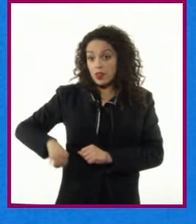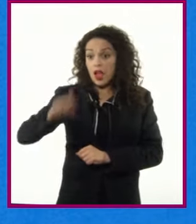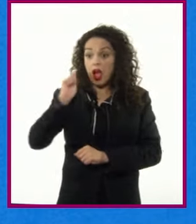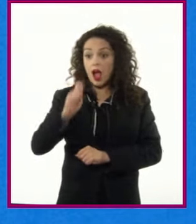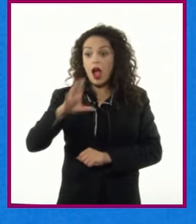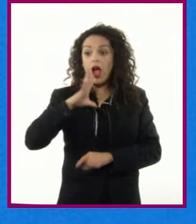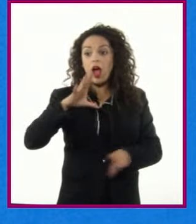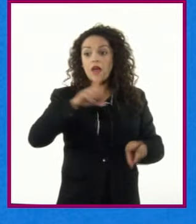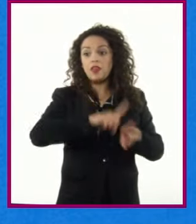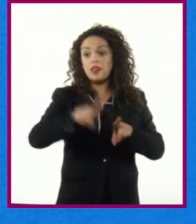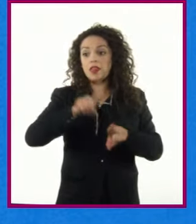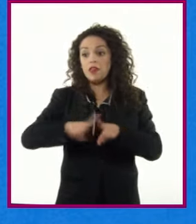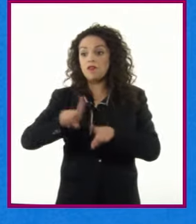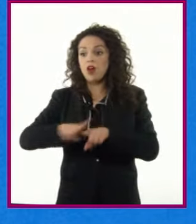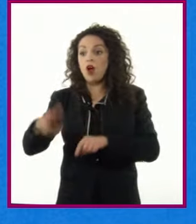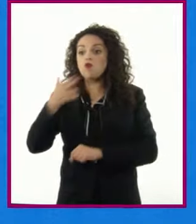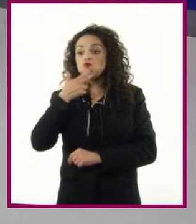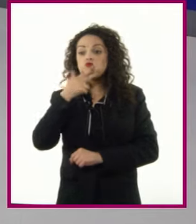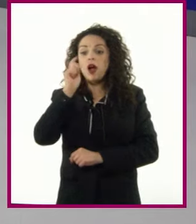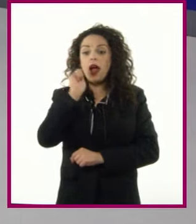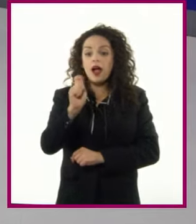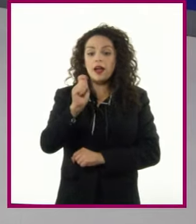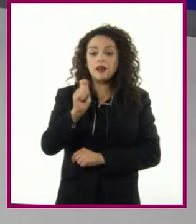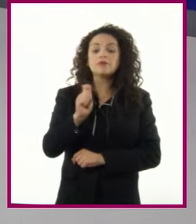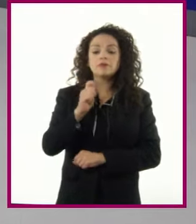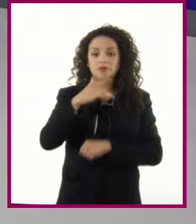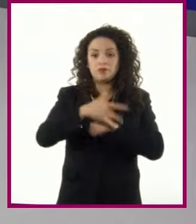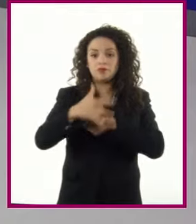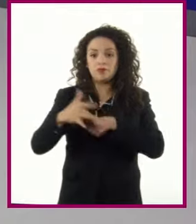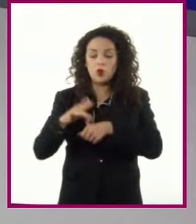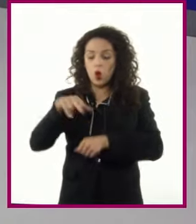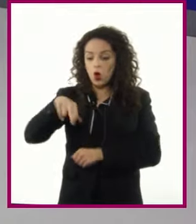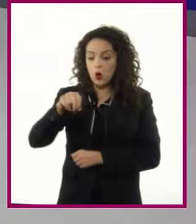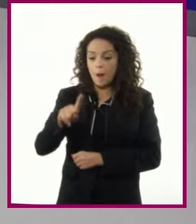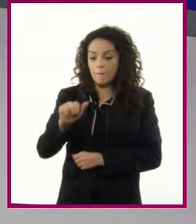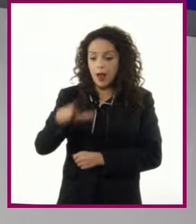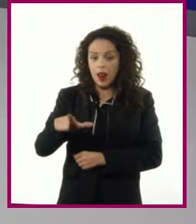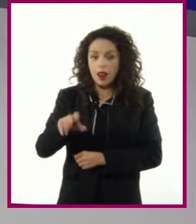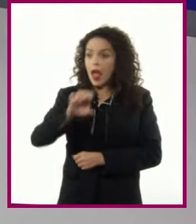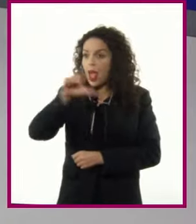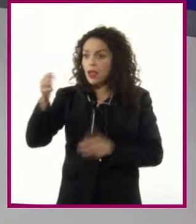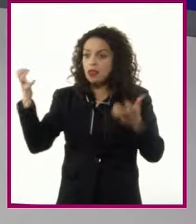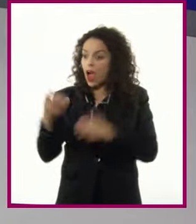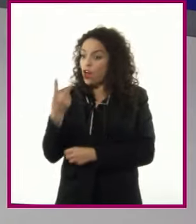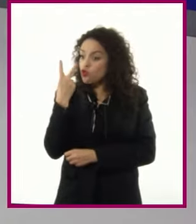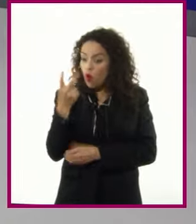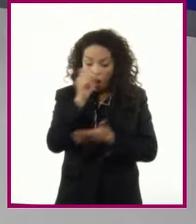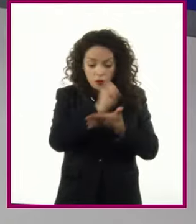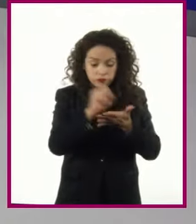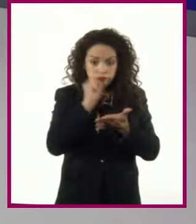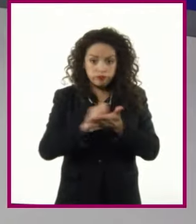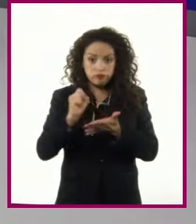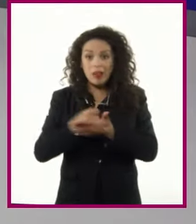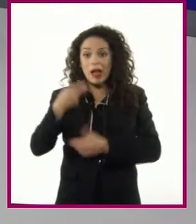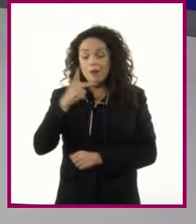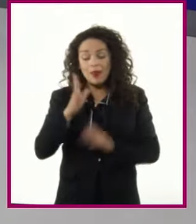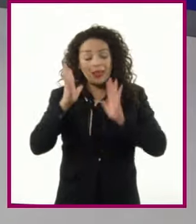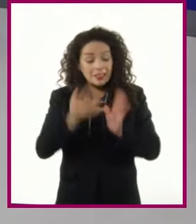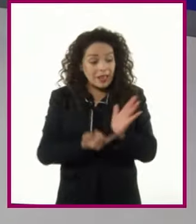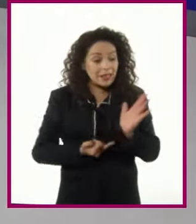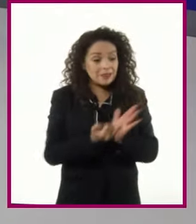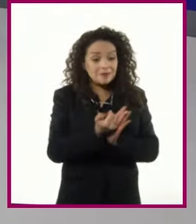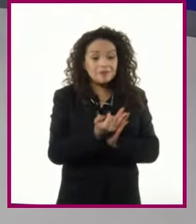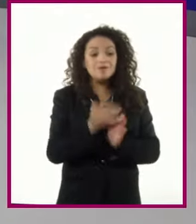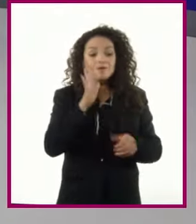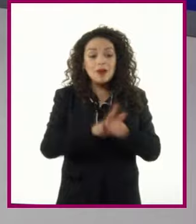diferentes usos del nopal Ella escribió ambos, pero no decide aún cuál